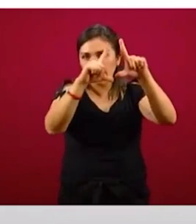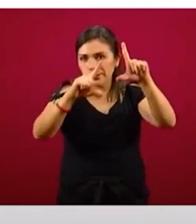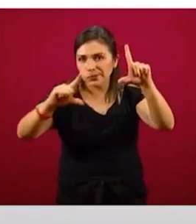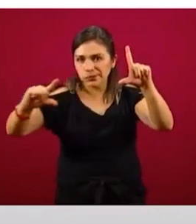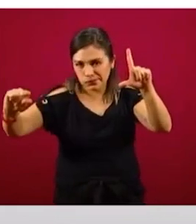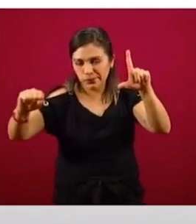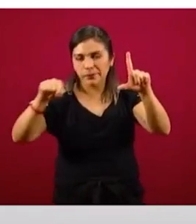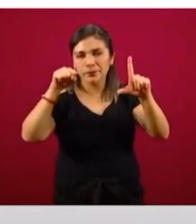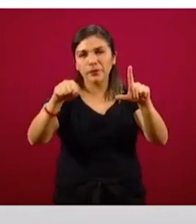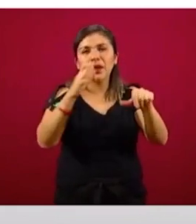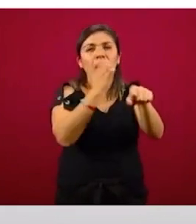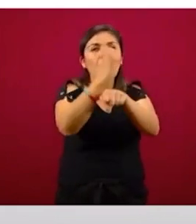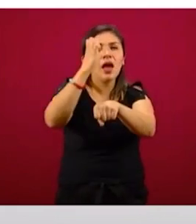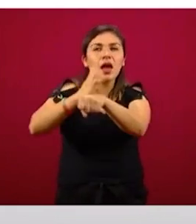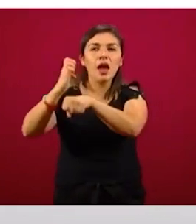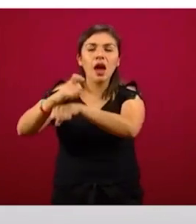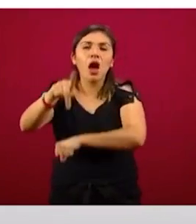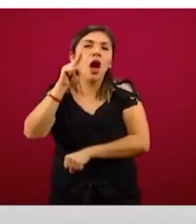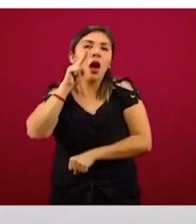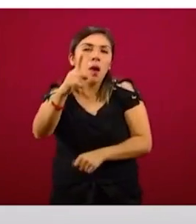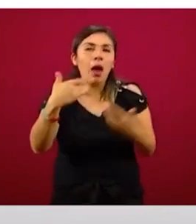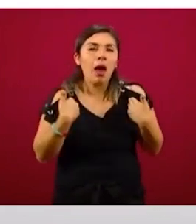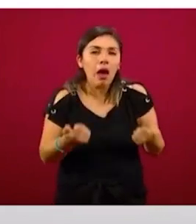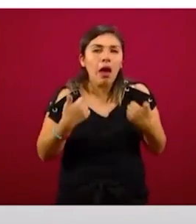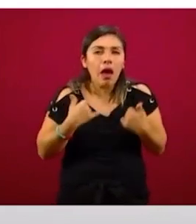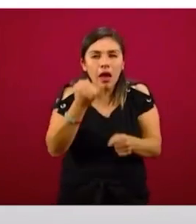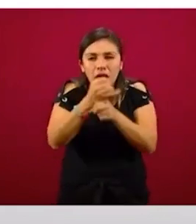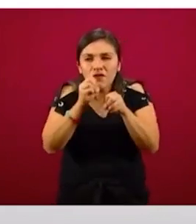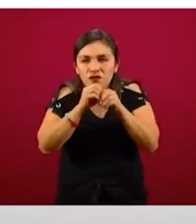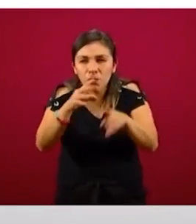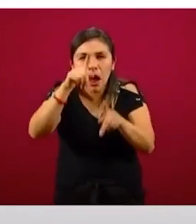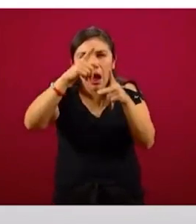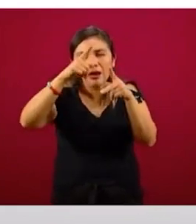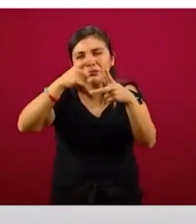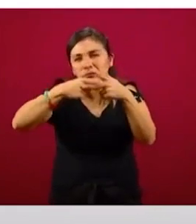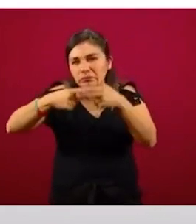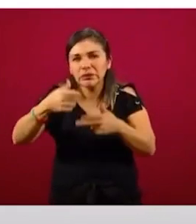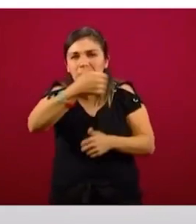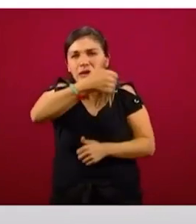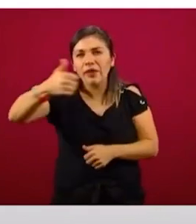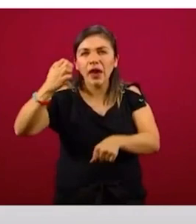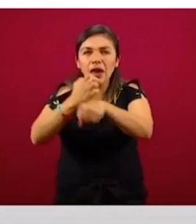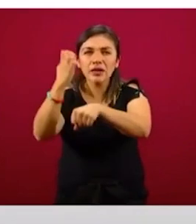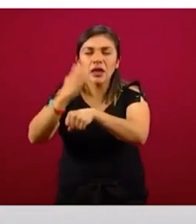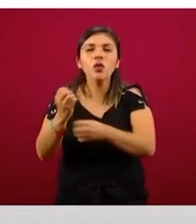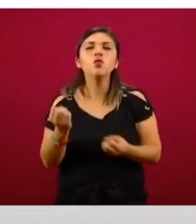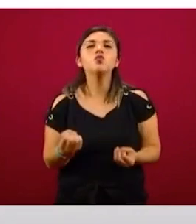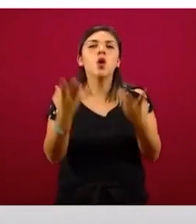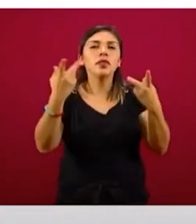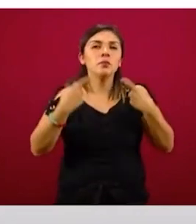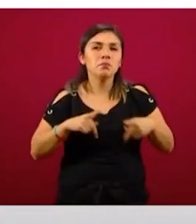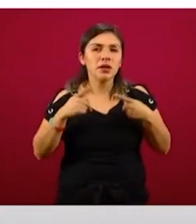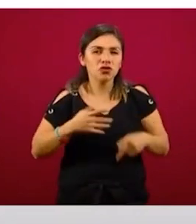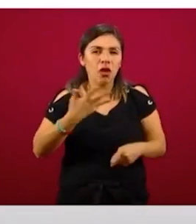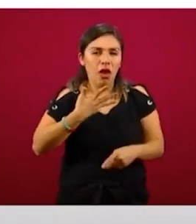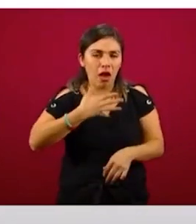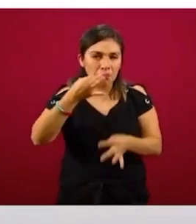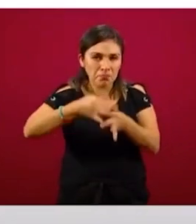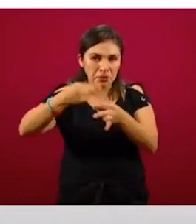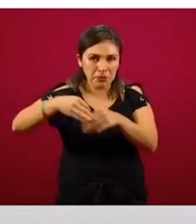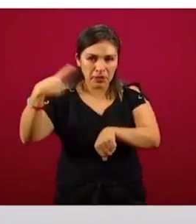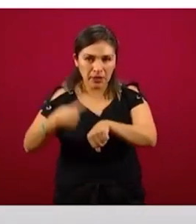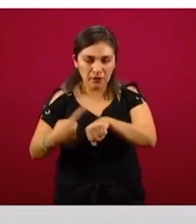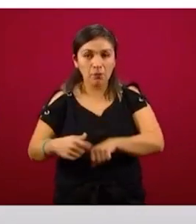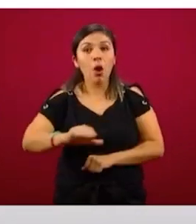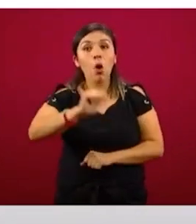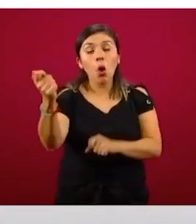lo dejamos como datos para que ustedes puedan identificar puntualmente para cada entidad federativa el número de casos confirmados. En la siguiente